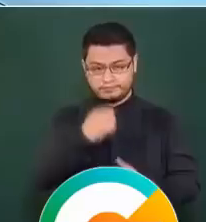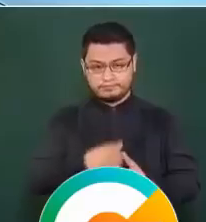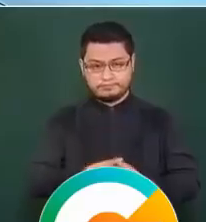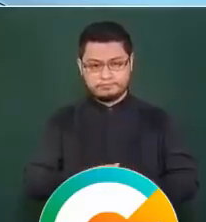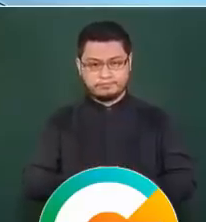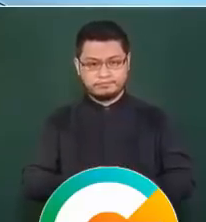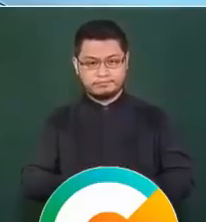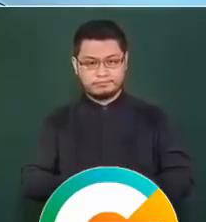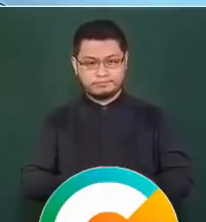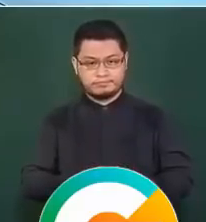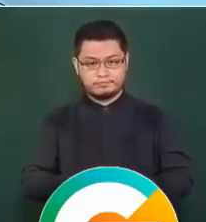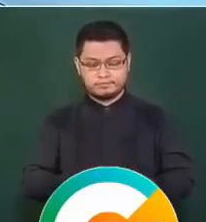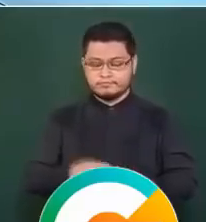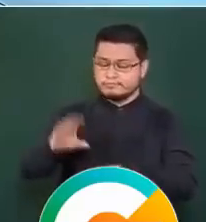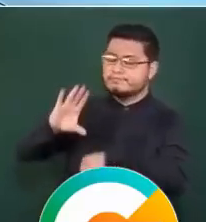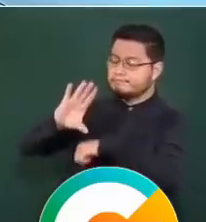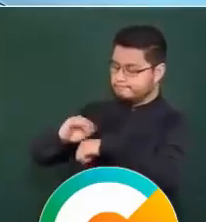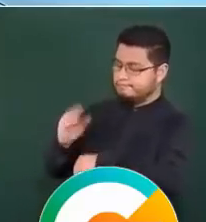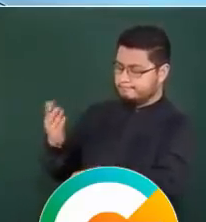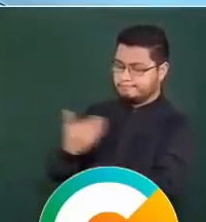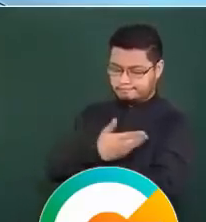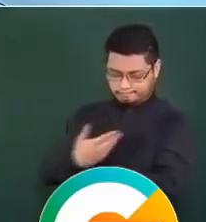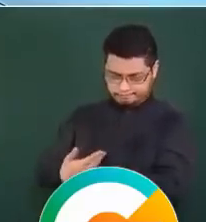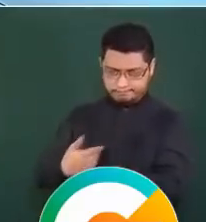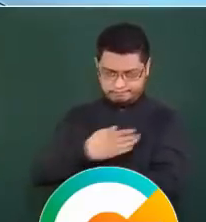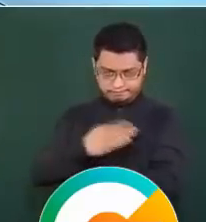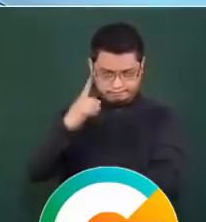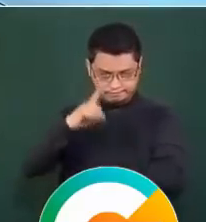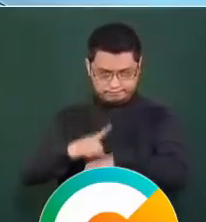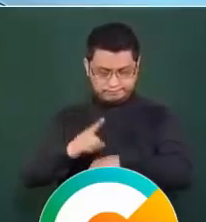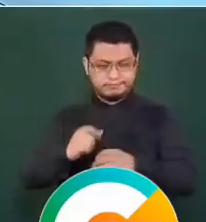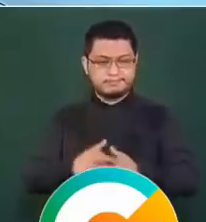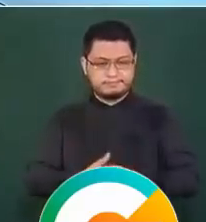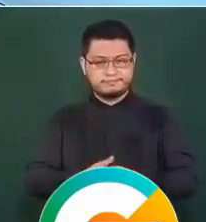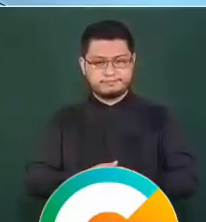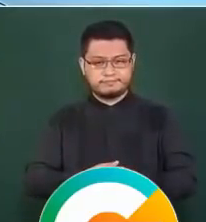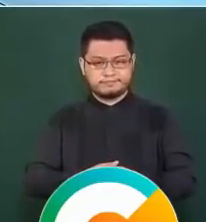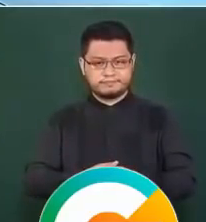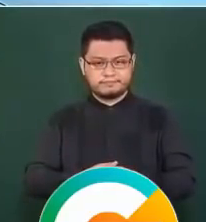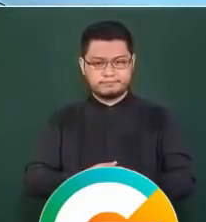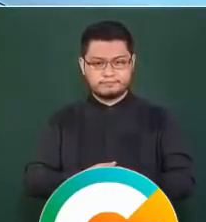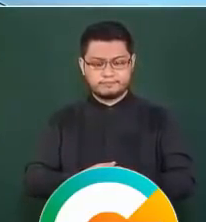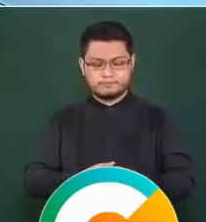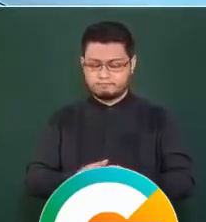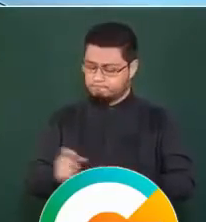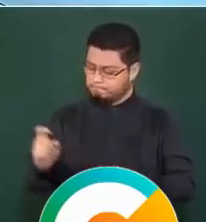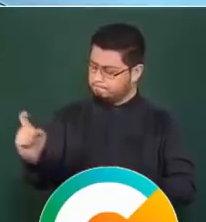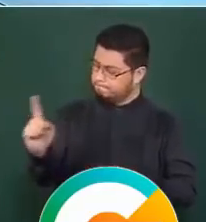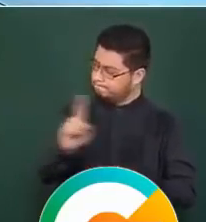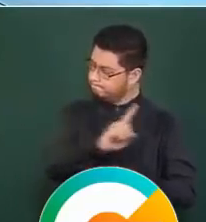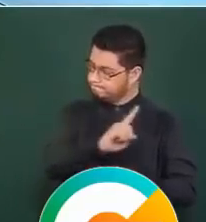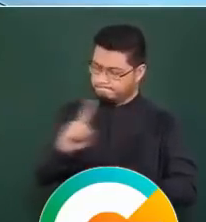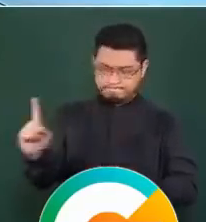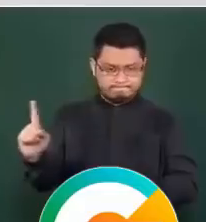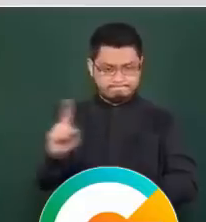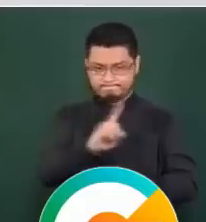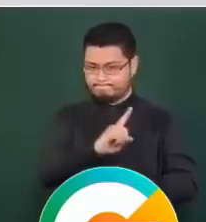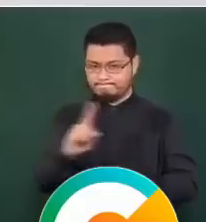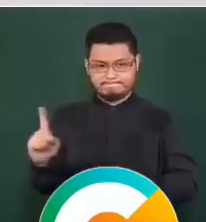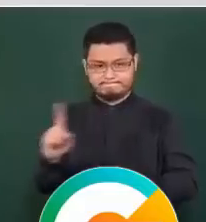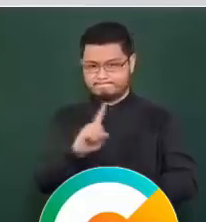Con su permiso, presidente, buenos días. No, definitivamente